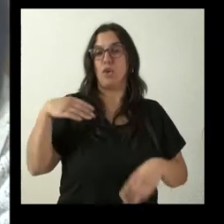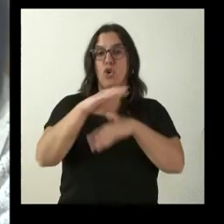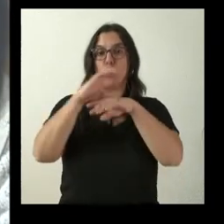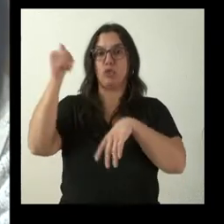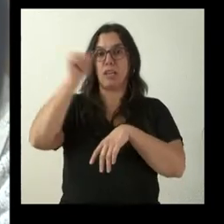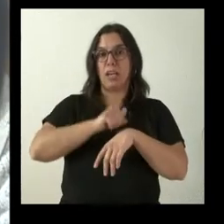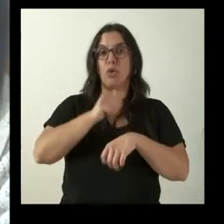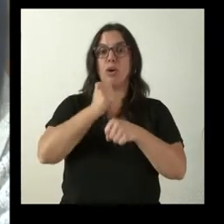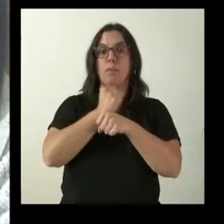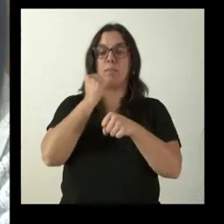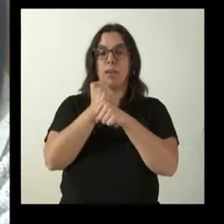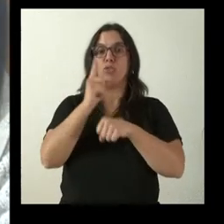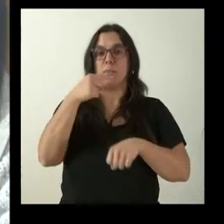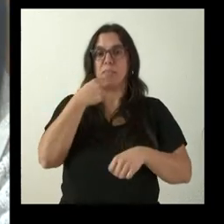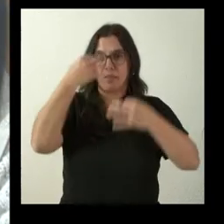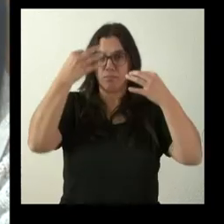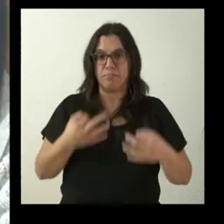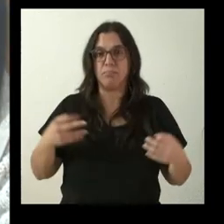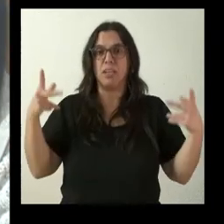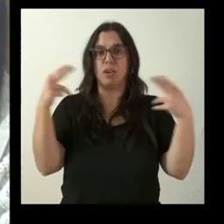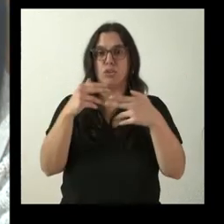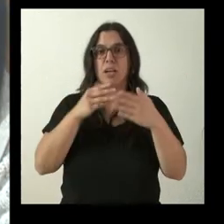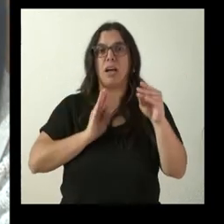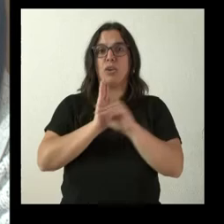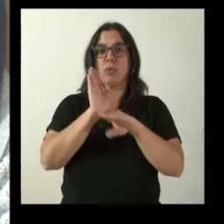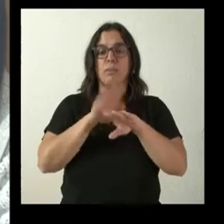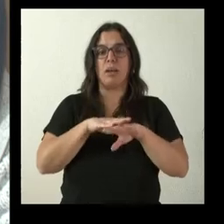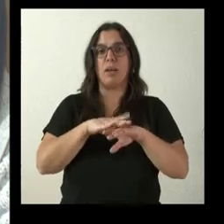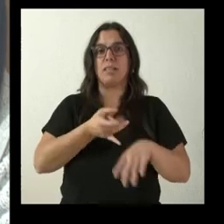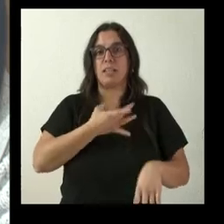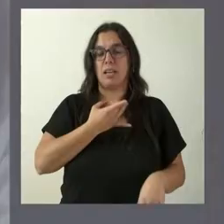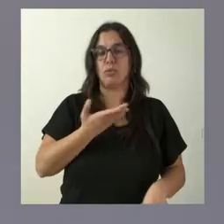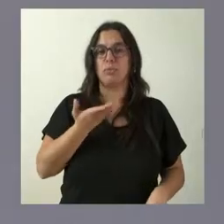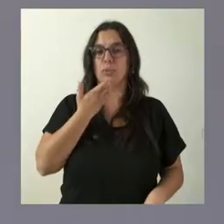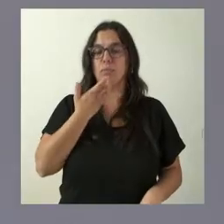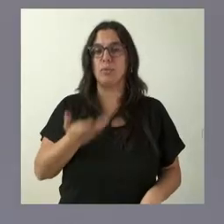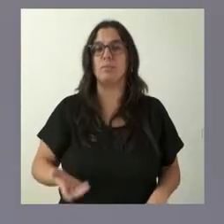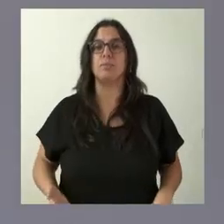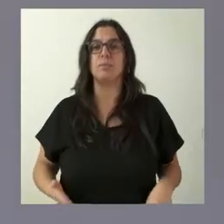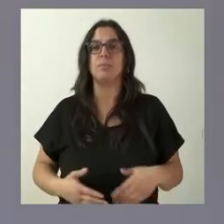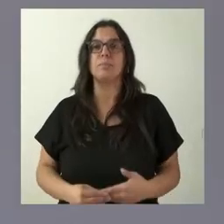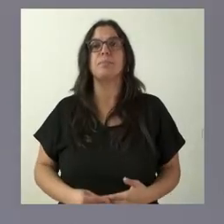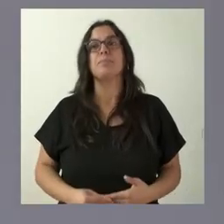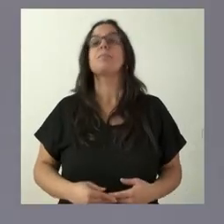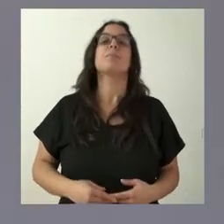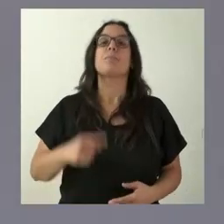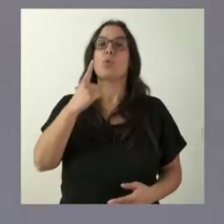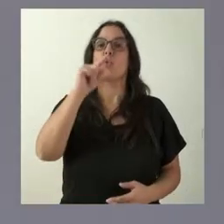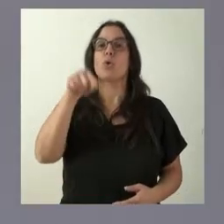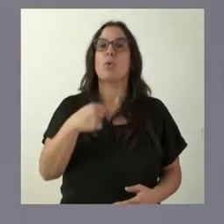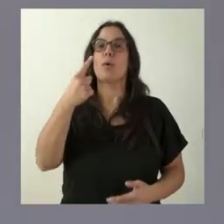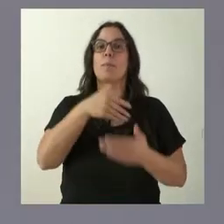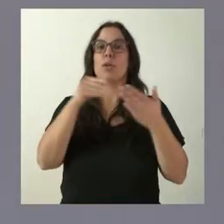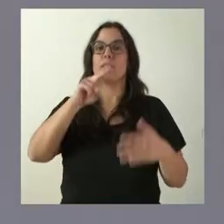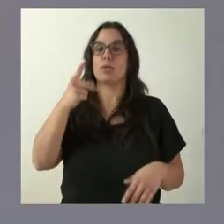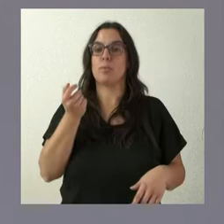su intención de recortar las ayudas a estos colectivos. Gracias. Este importe de 1,1 millones de euros